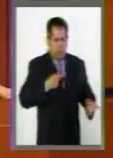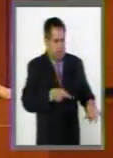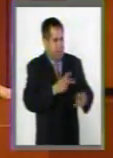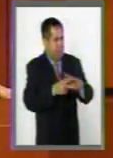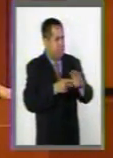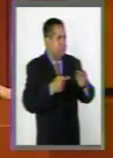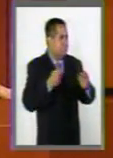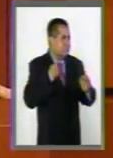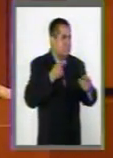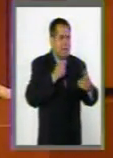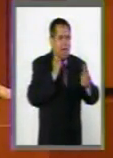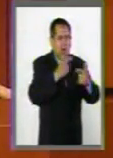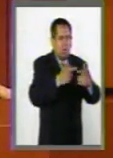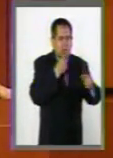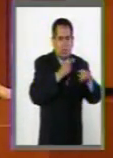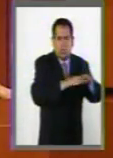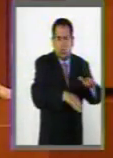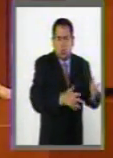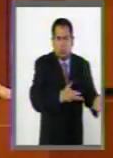de los menores, perdón.